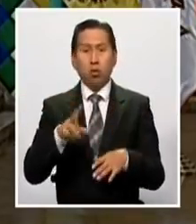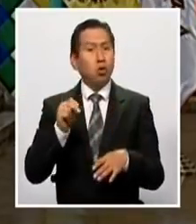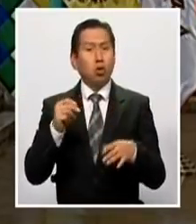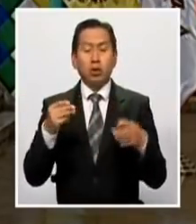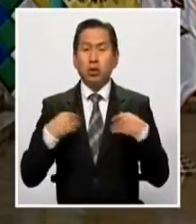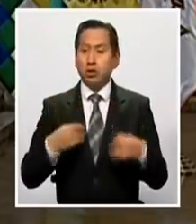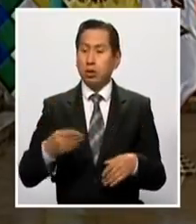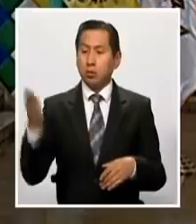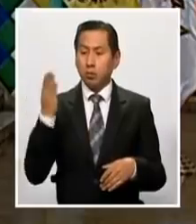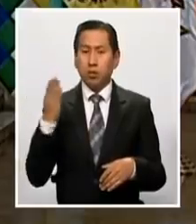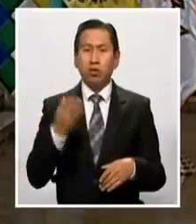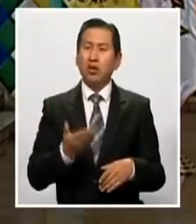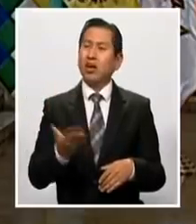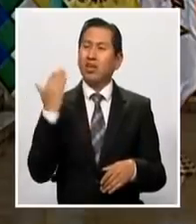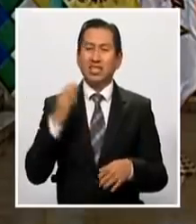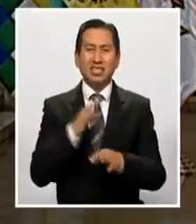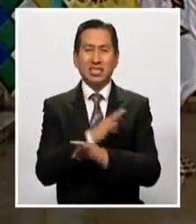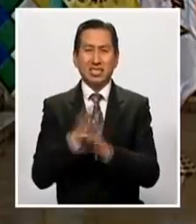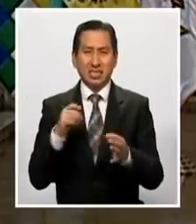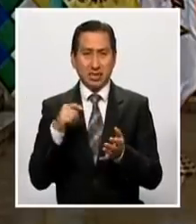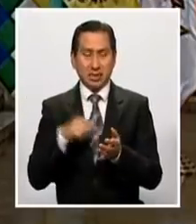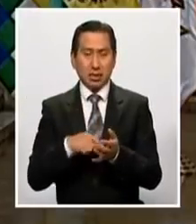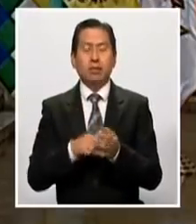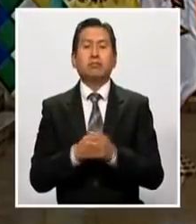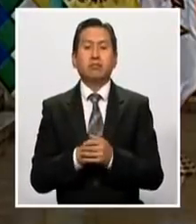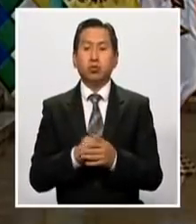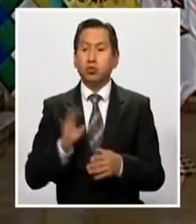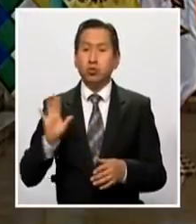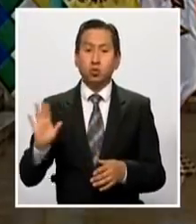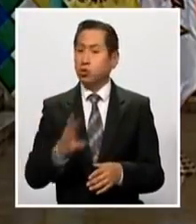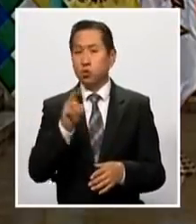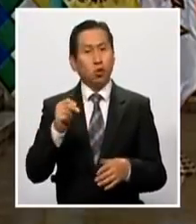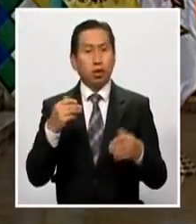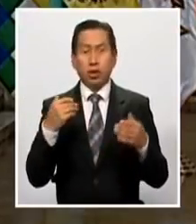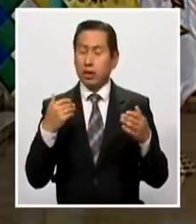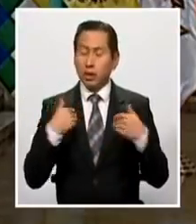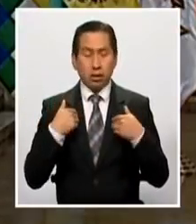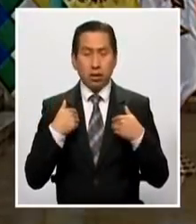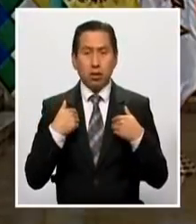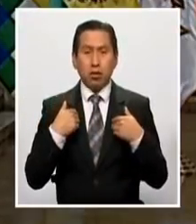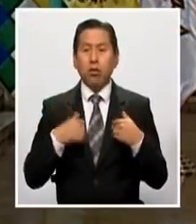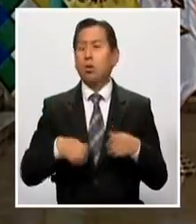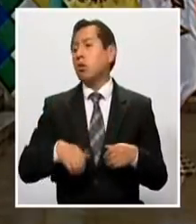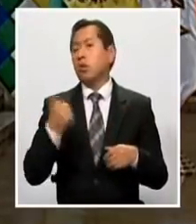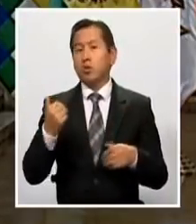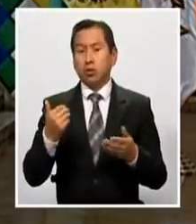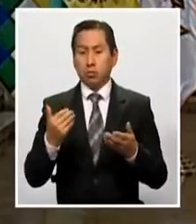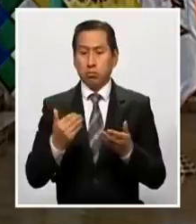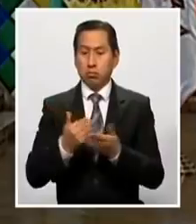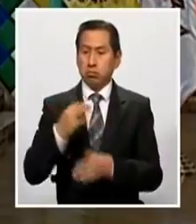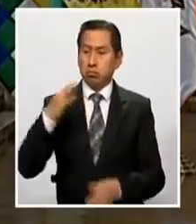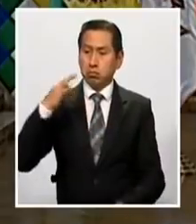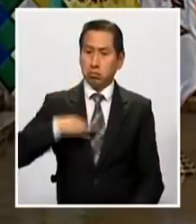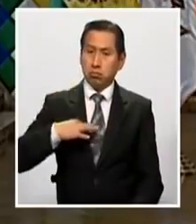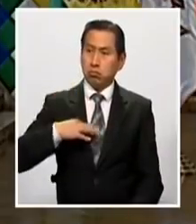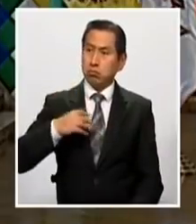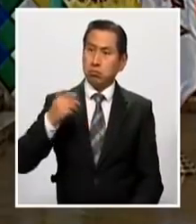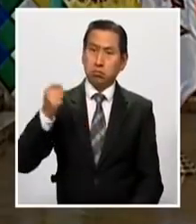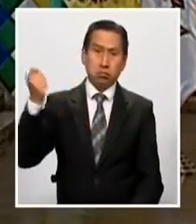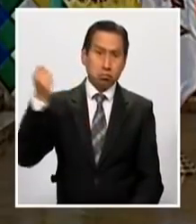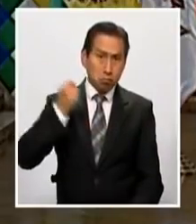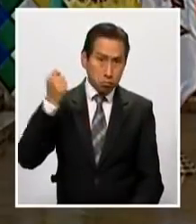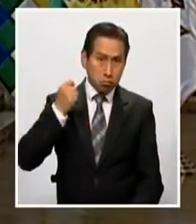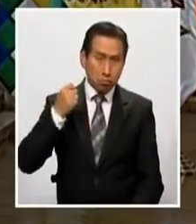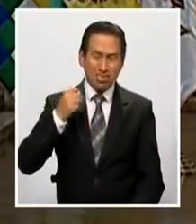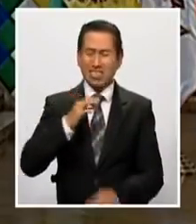ninguno de los dos anteriores bonos y que tampoco reciben ninguna renta del Estado ni ningún